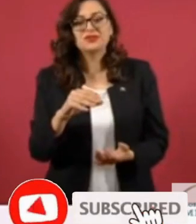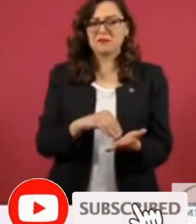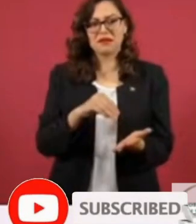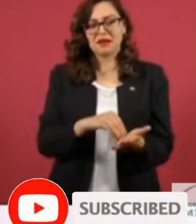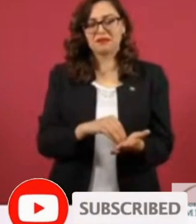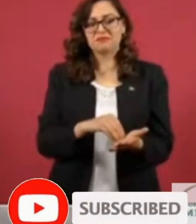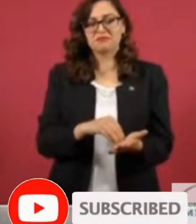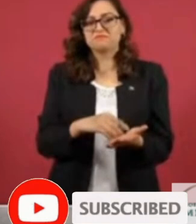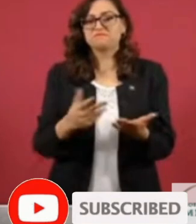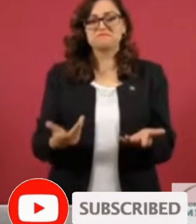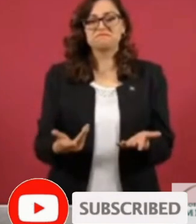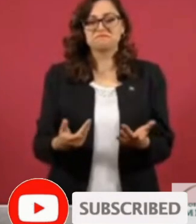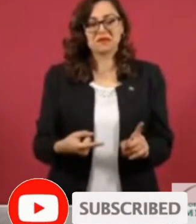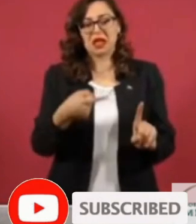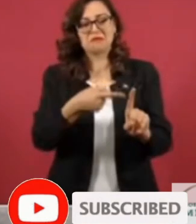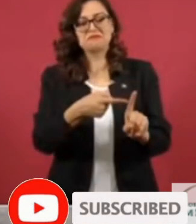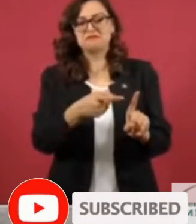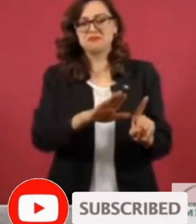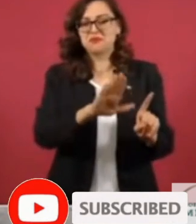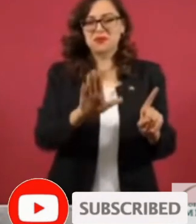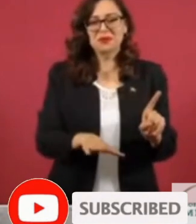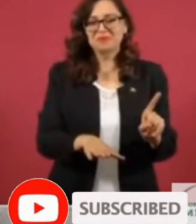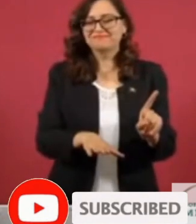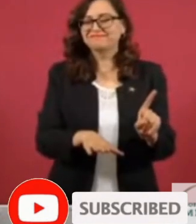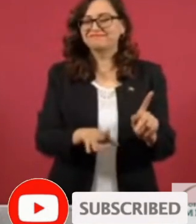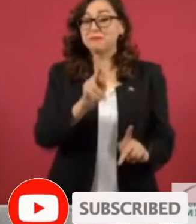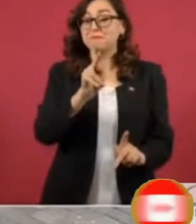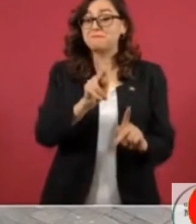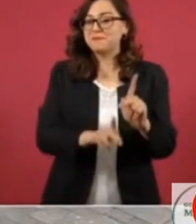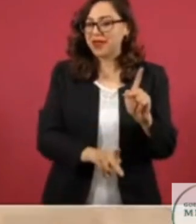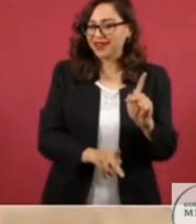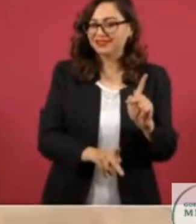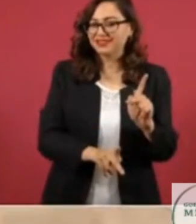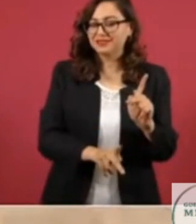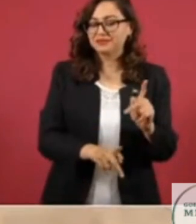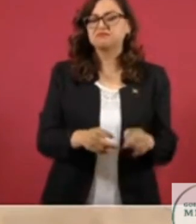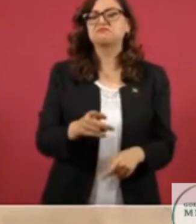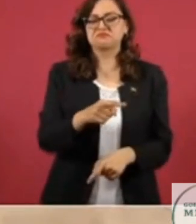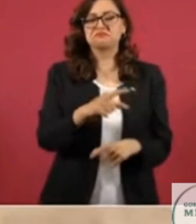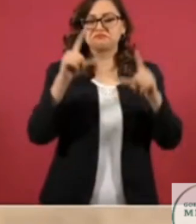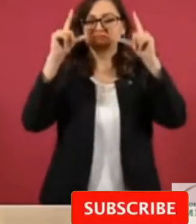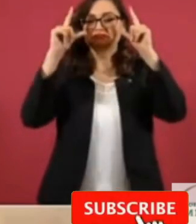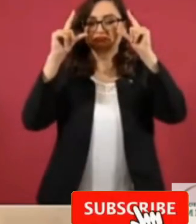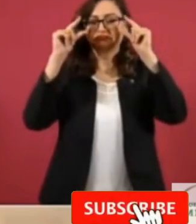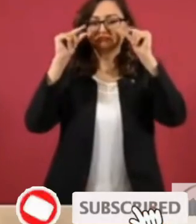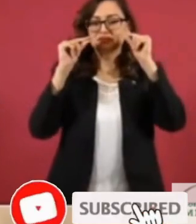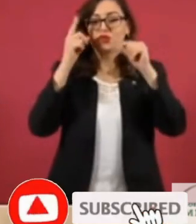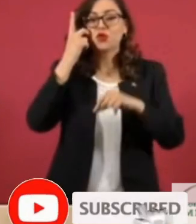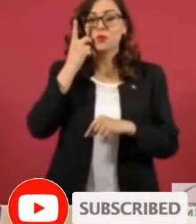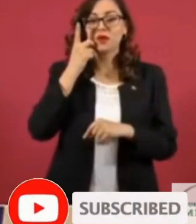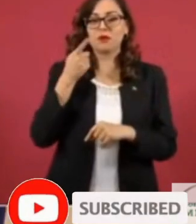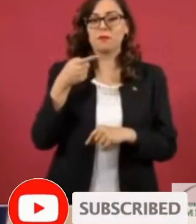son de los hombres que no mueren del todo, cierran los ojos, se quedan velando